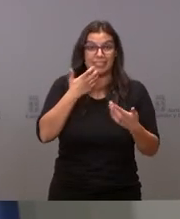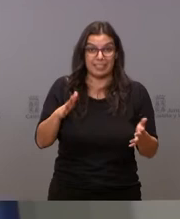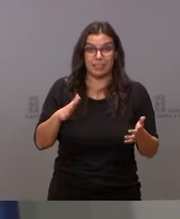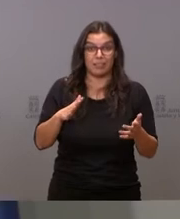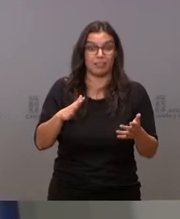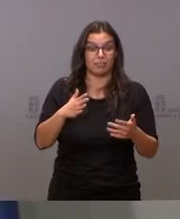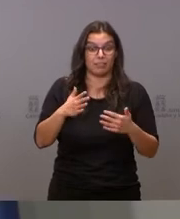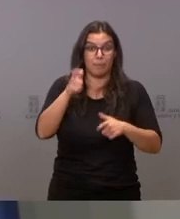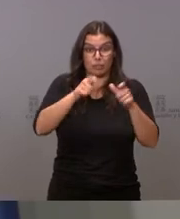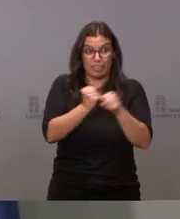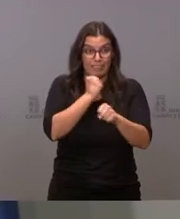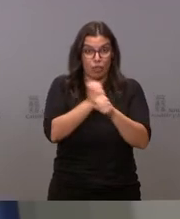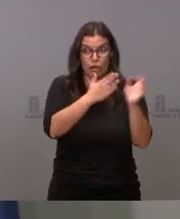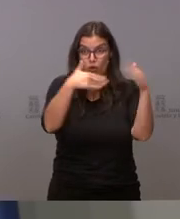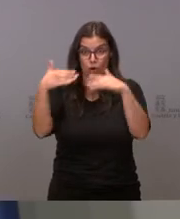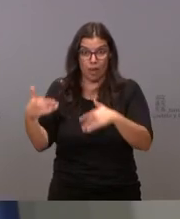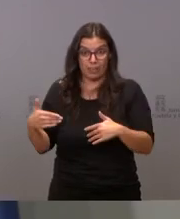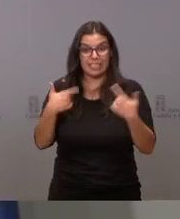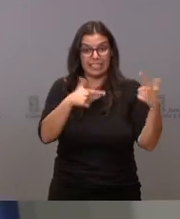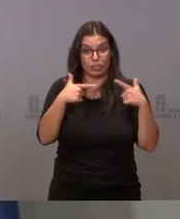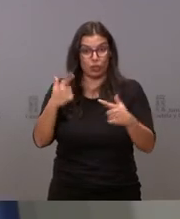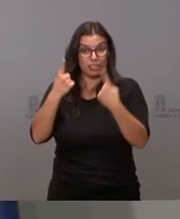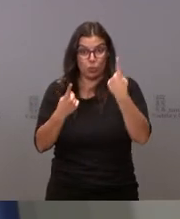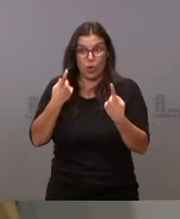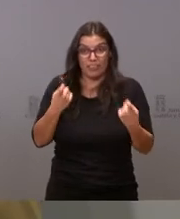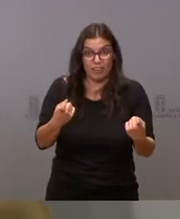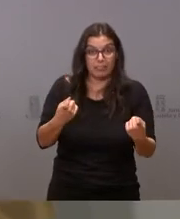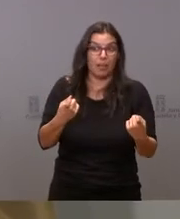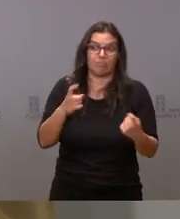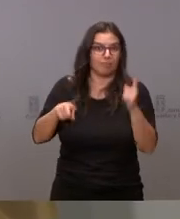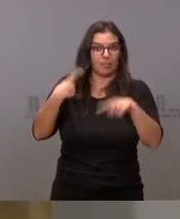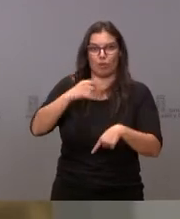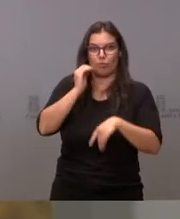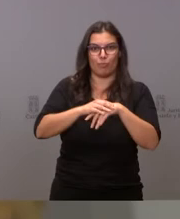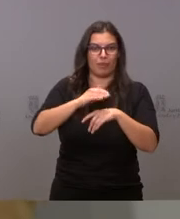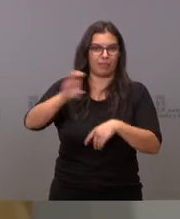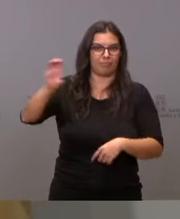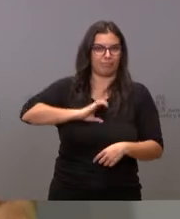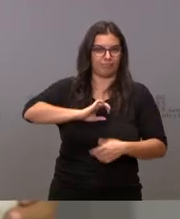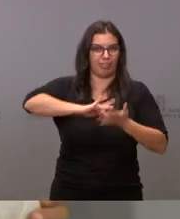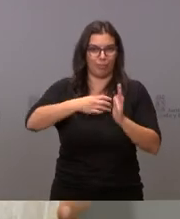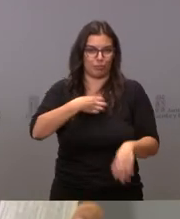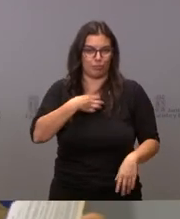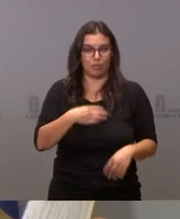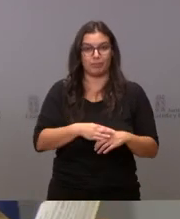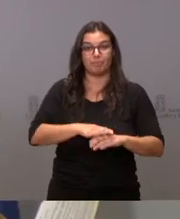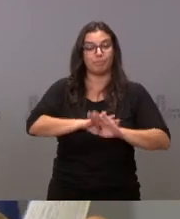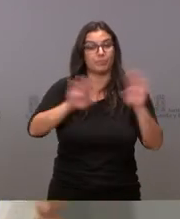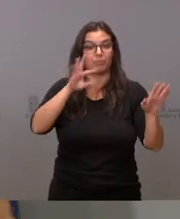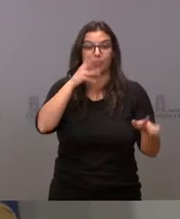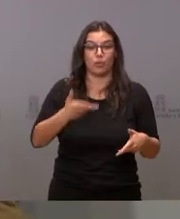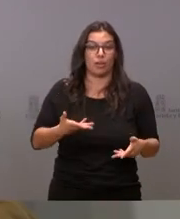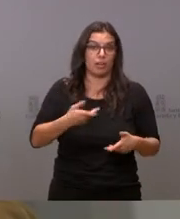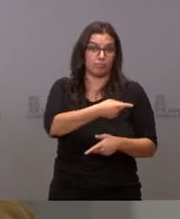encontrar la mano de obra necesaria para los sectores que la demandan. esto es todo lo que les queríamos comentar. Quedamos a